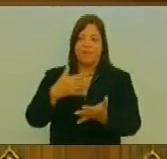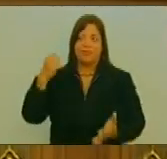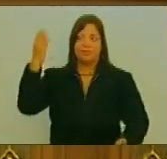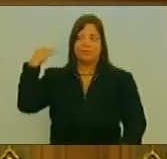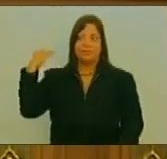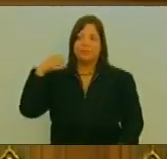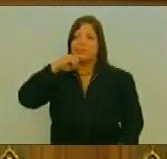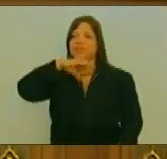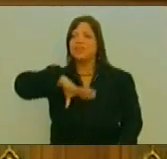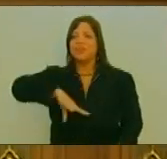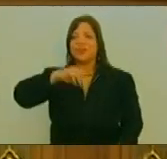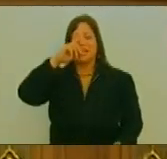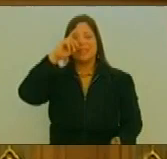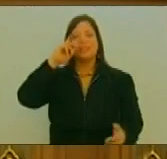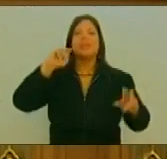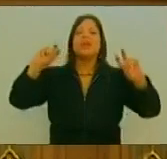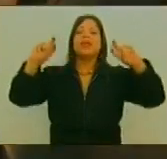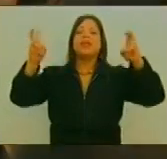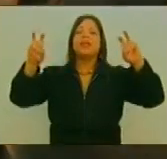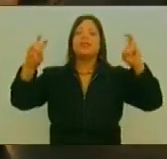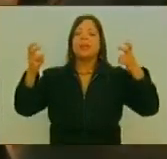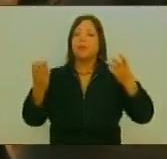Y yo creo Que ese es el tema Central